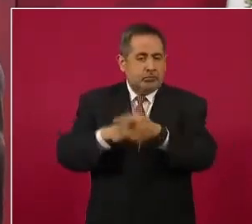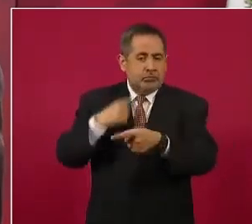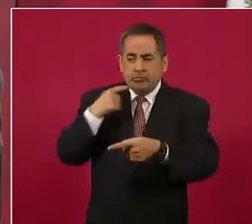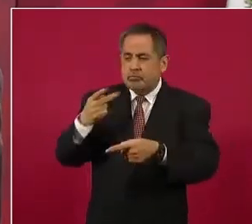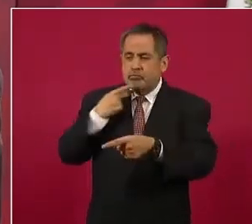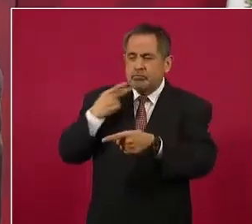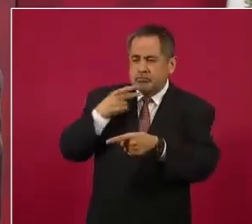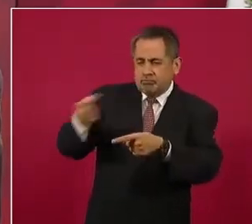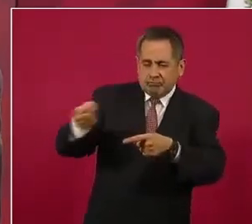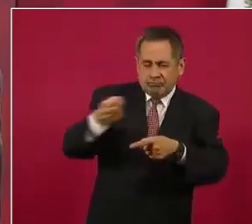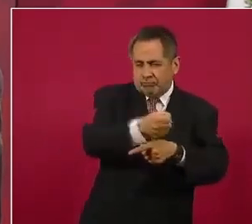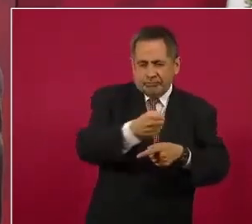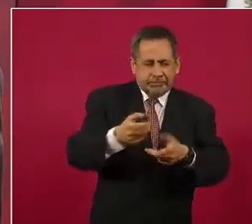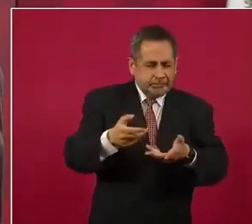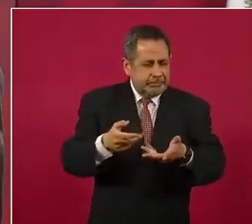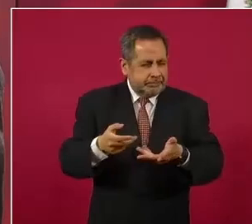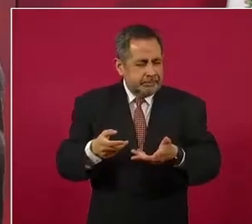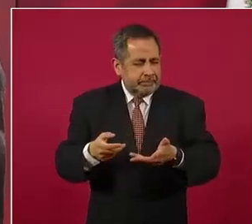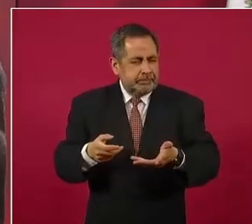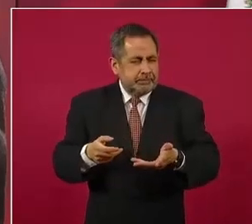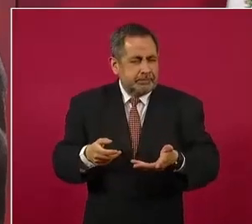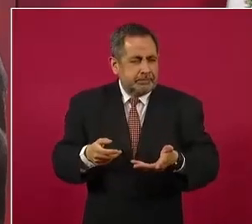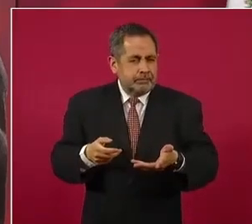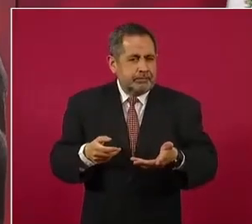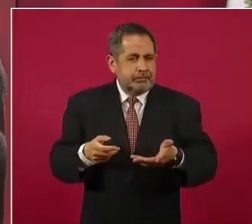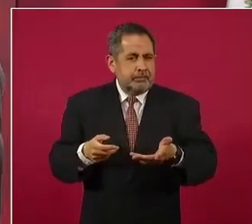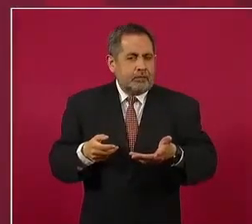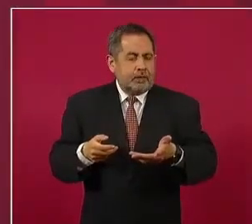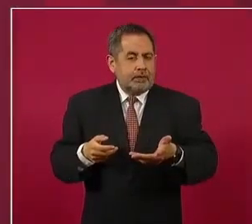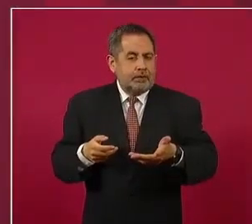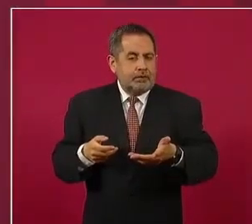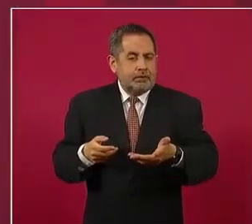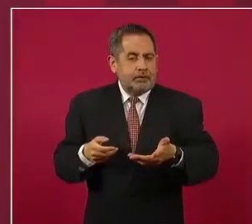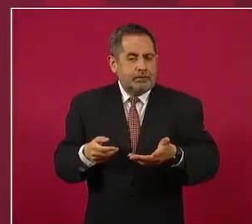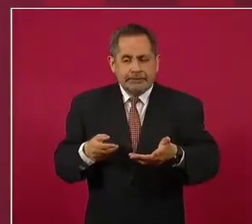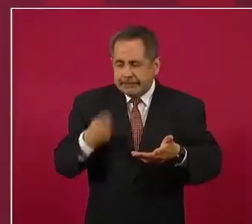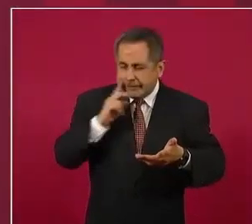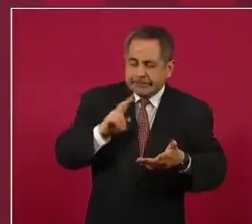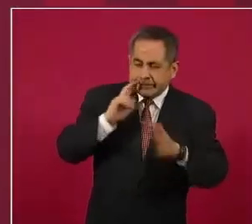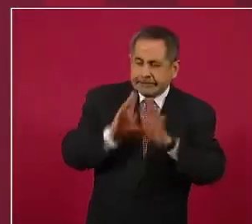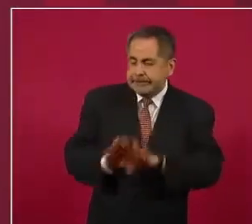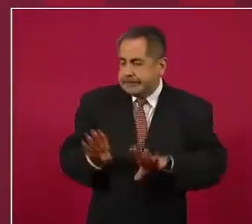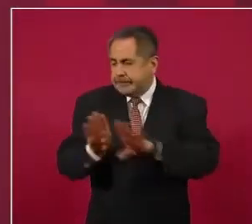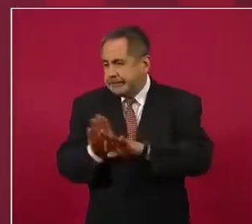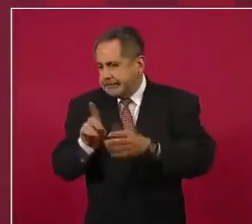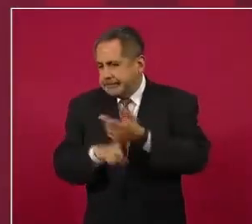les tuvieron que buscar